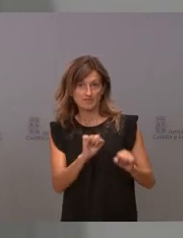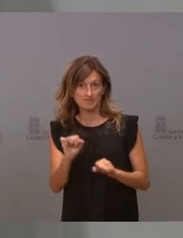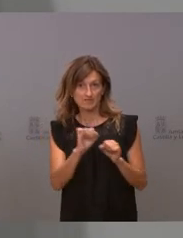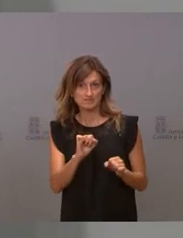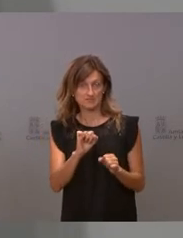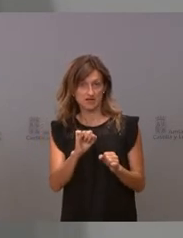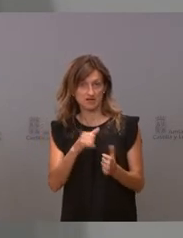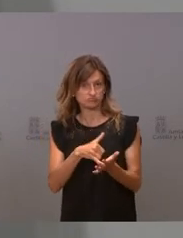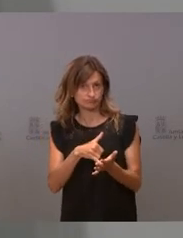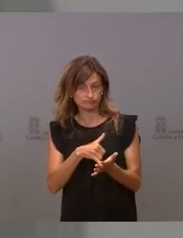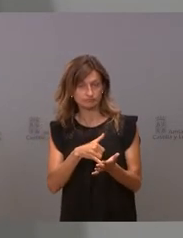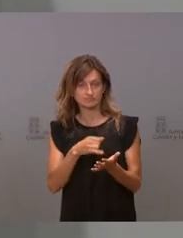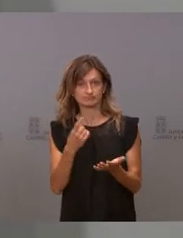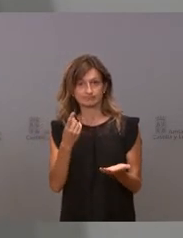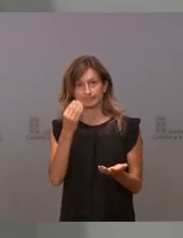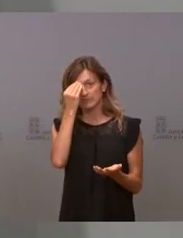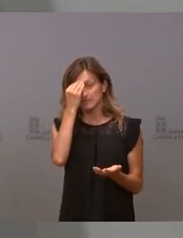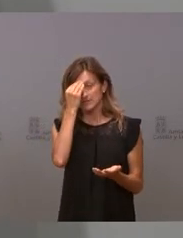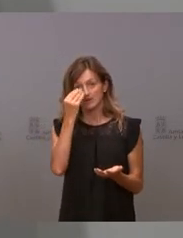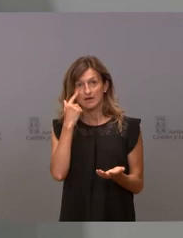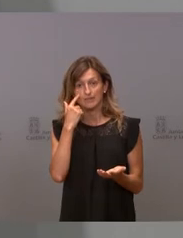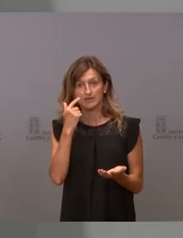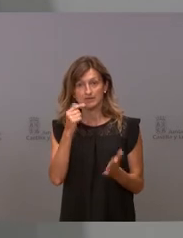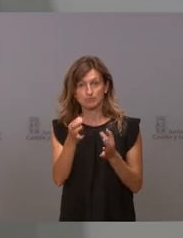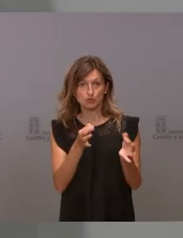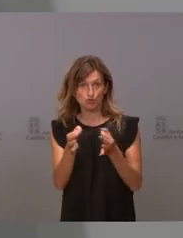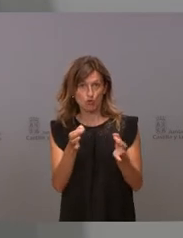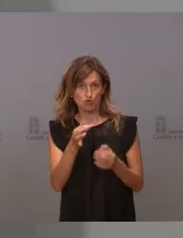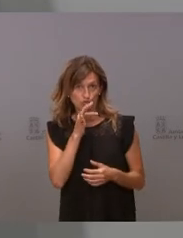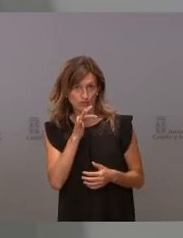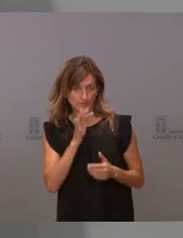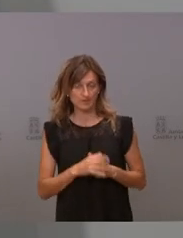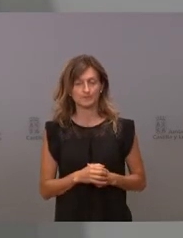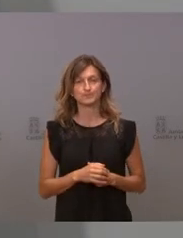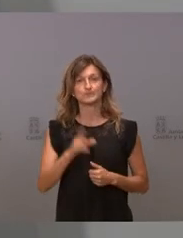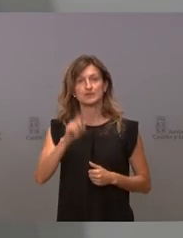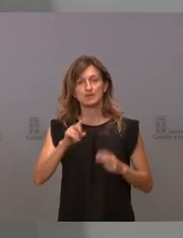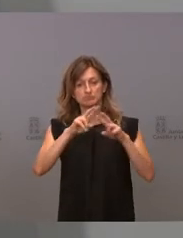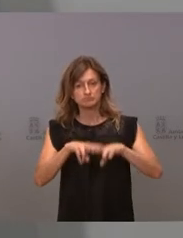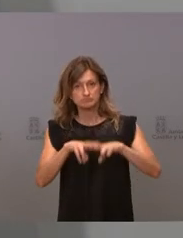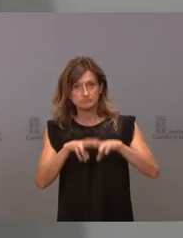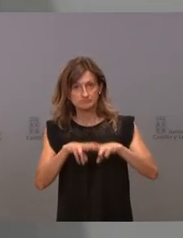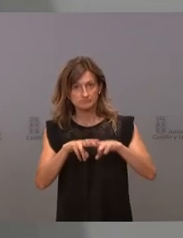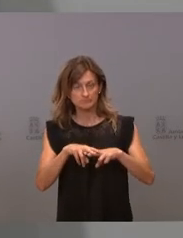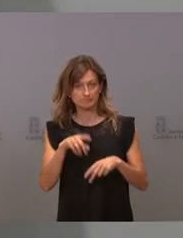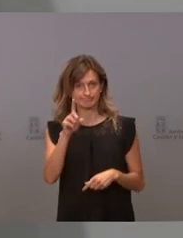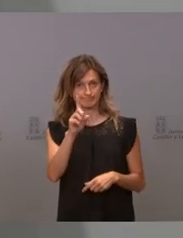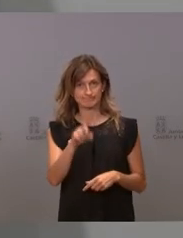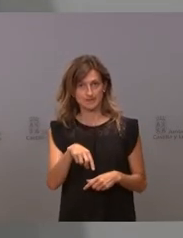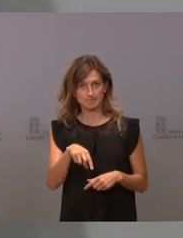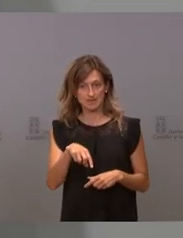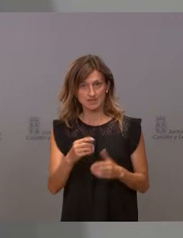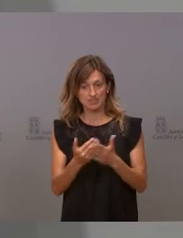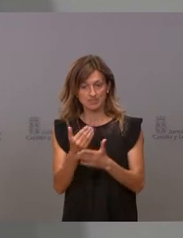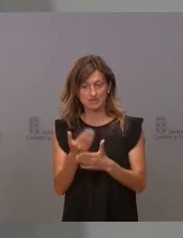razón. Eso hay que establecer exactamente cuáles son los protocolos. Tenemos que analizar, insisto, también, ya lo dijimos el otro día, se está analizando qué